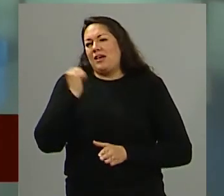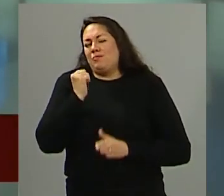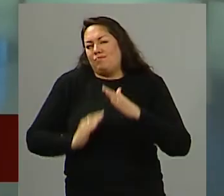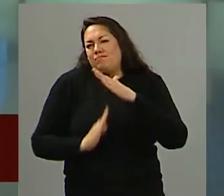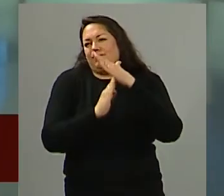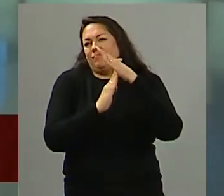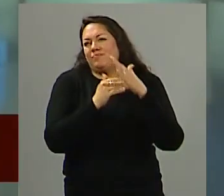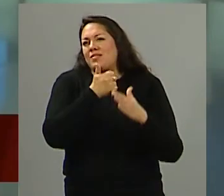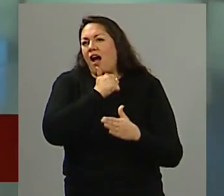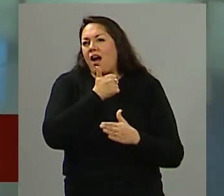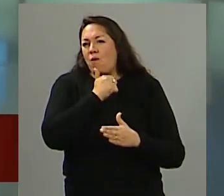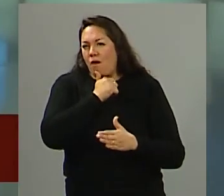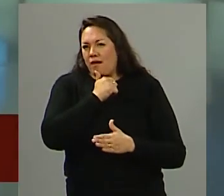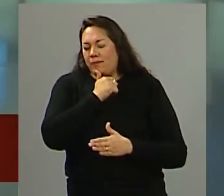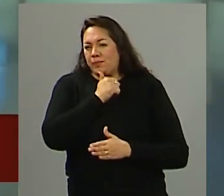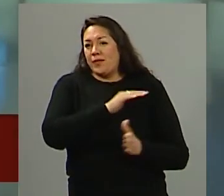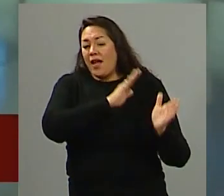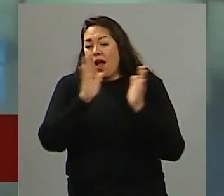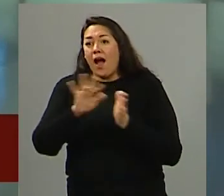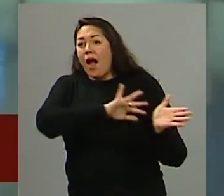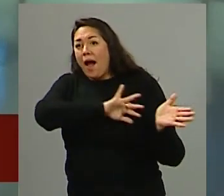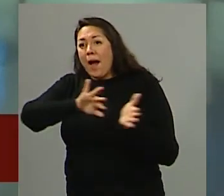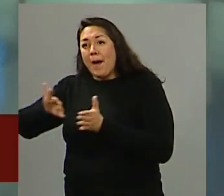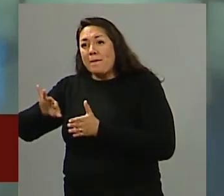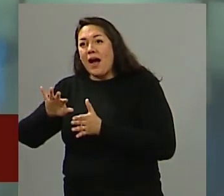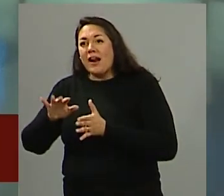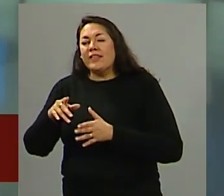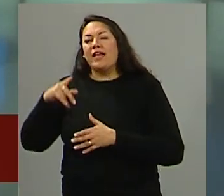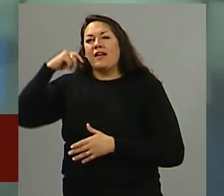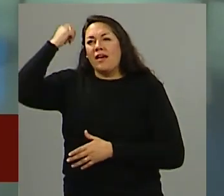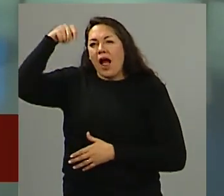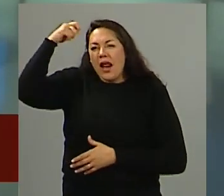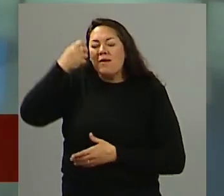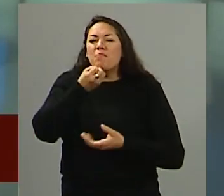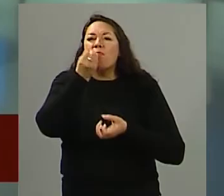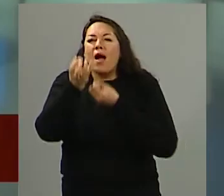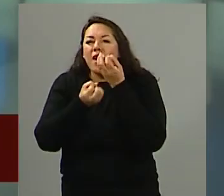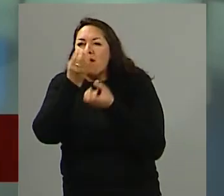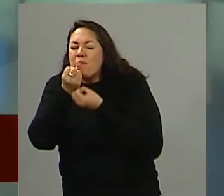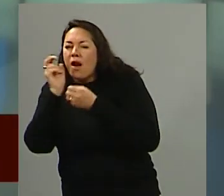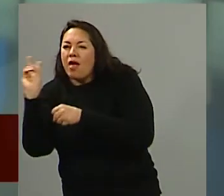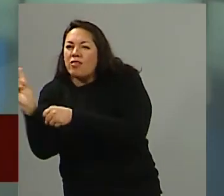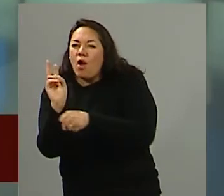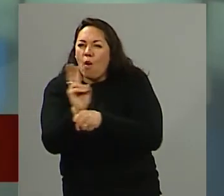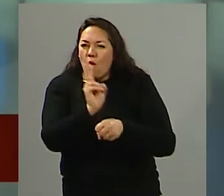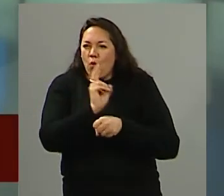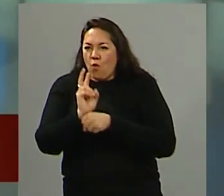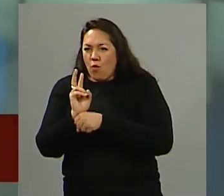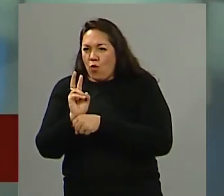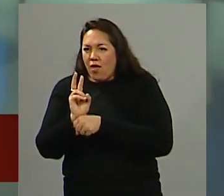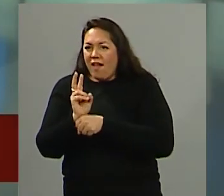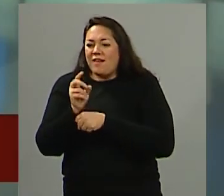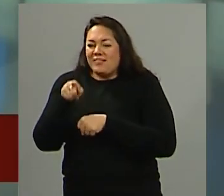provincia y también la preservación y protección de lo que es la fauna la flora generar esas condiciones de